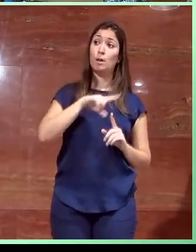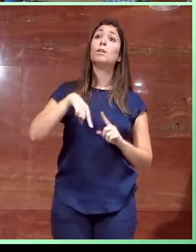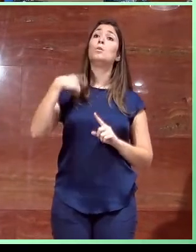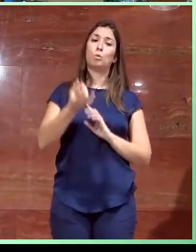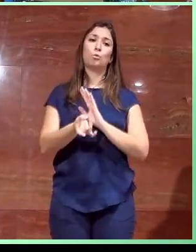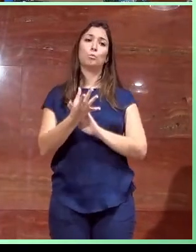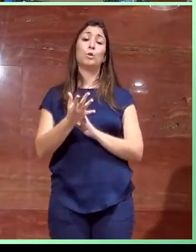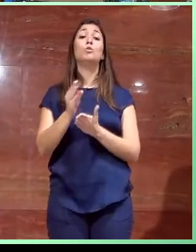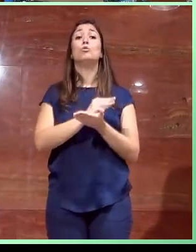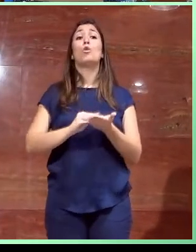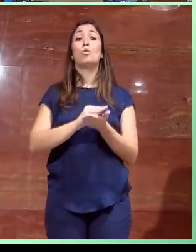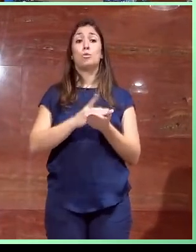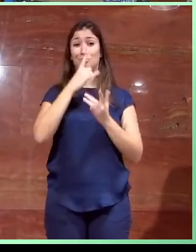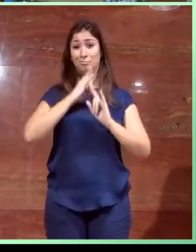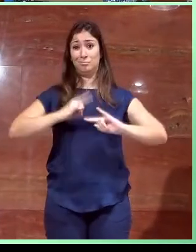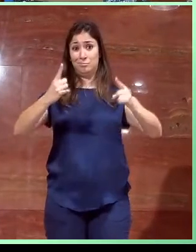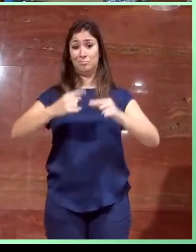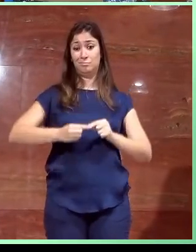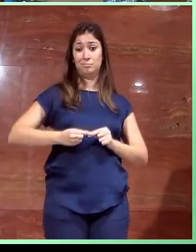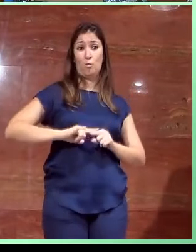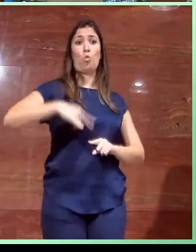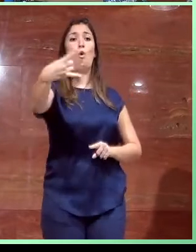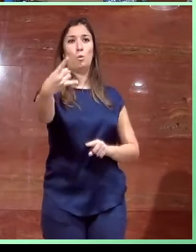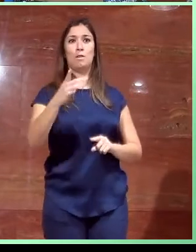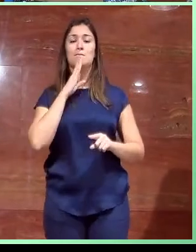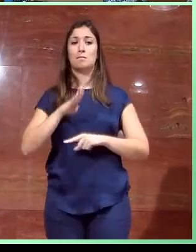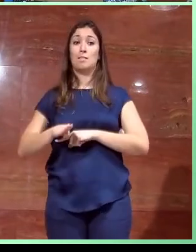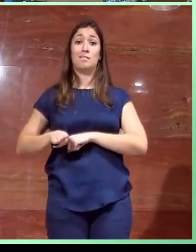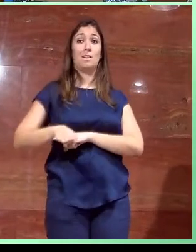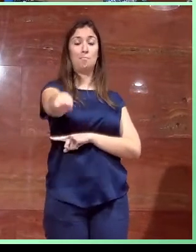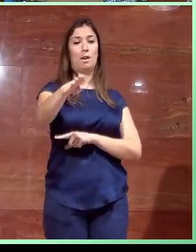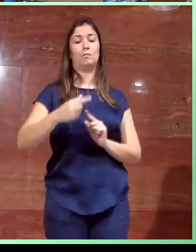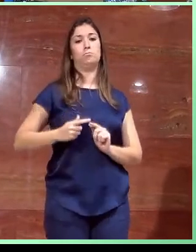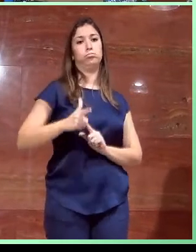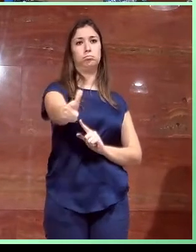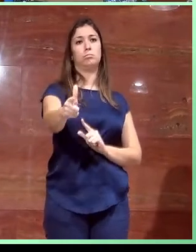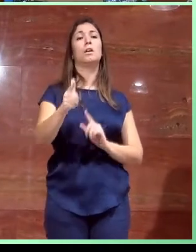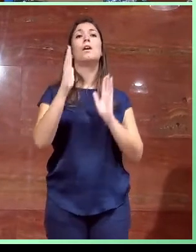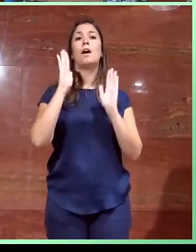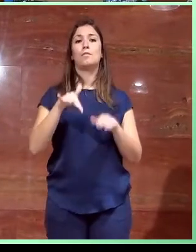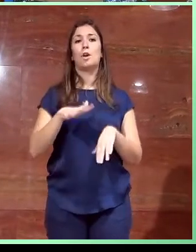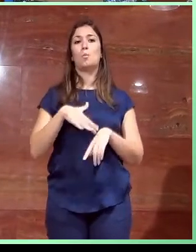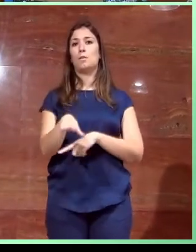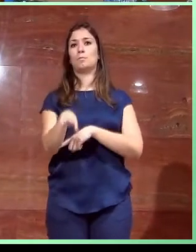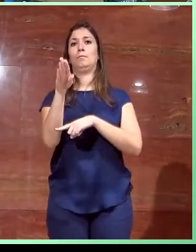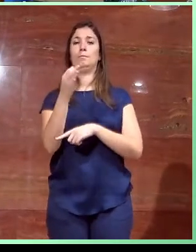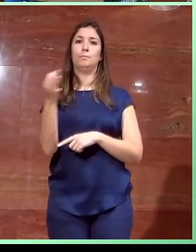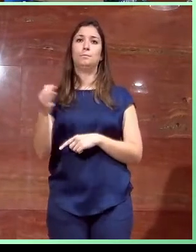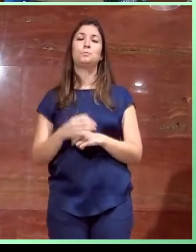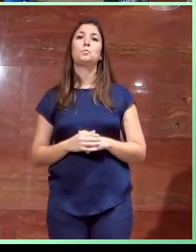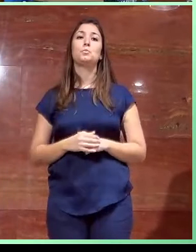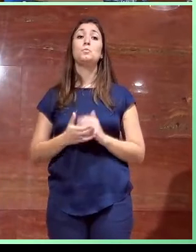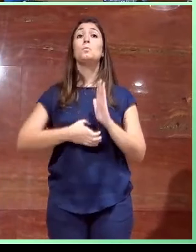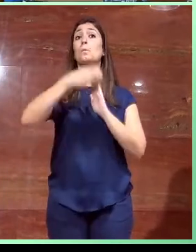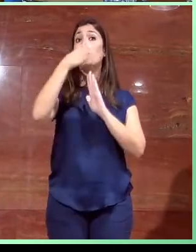solución ha sido pues casi multiplicar por dos la ocupación de esa rampa para que tenga la pendiente adecuada, ¿no? Los